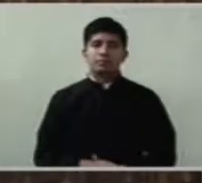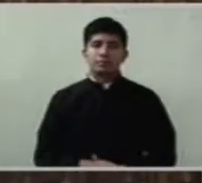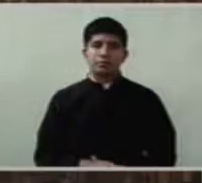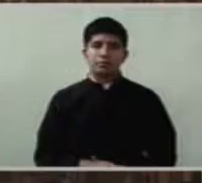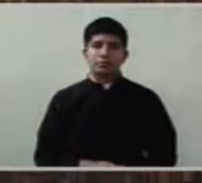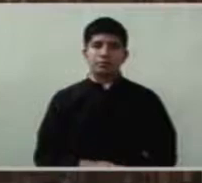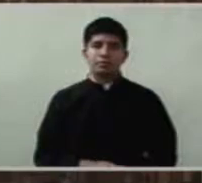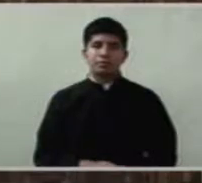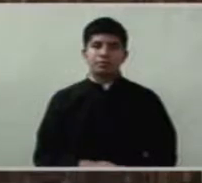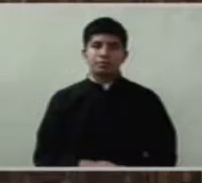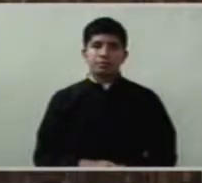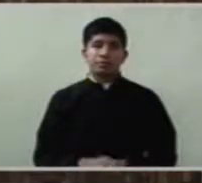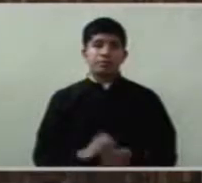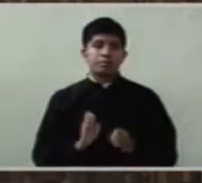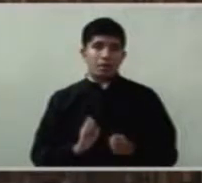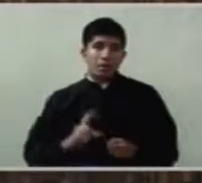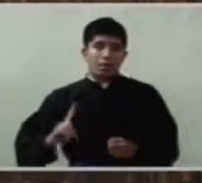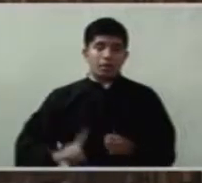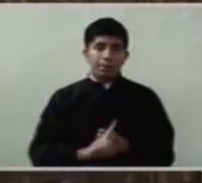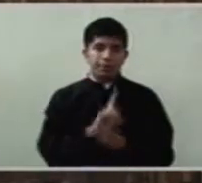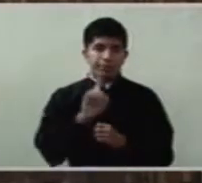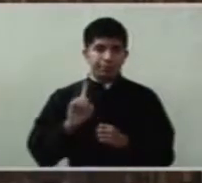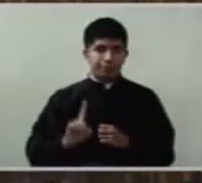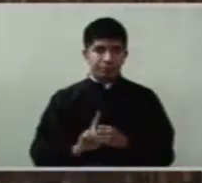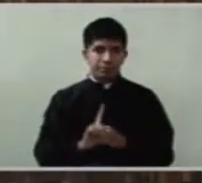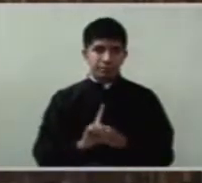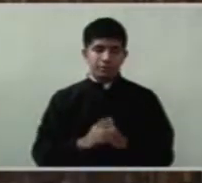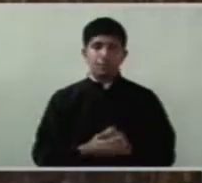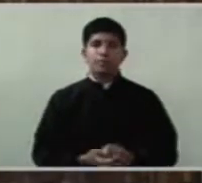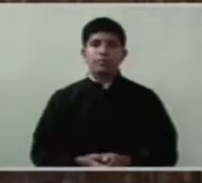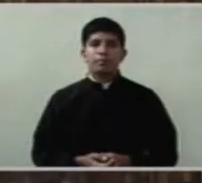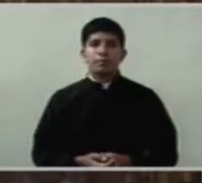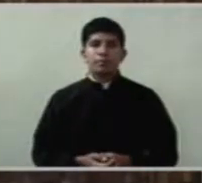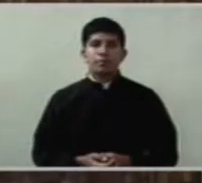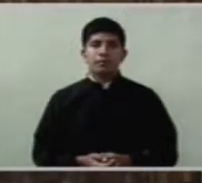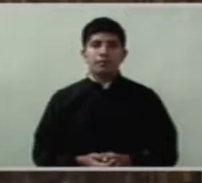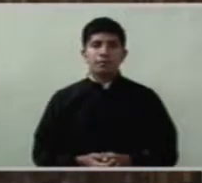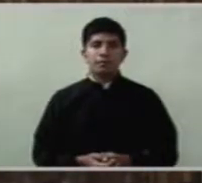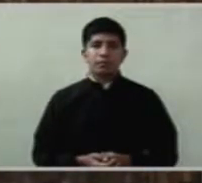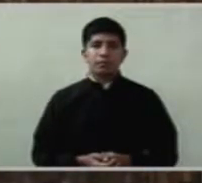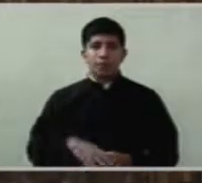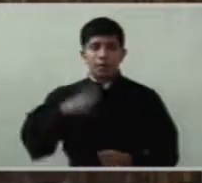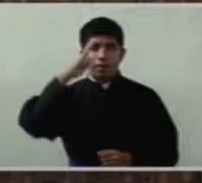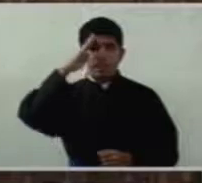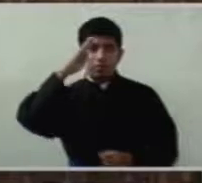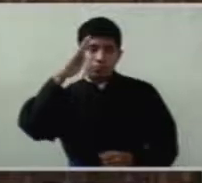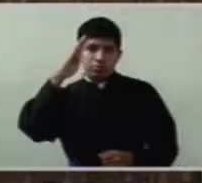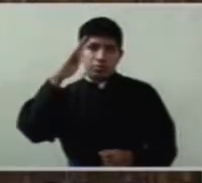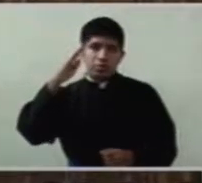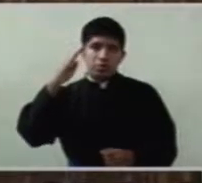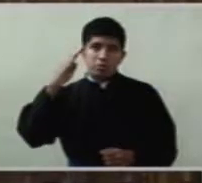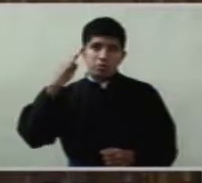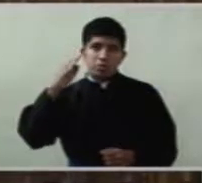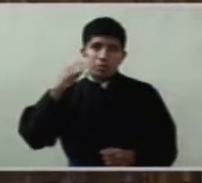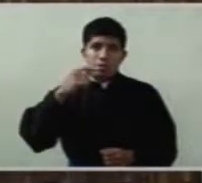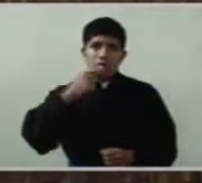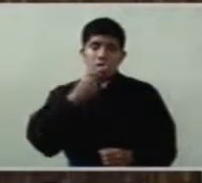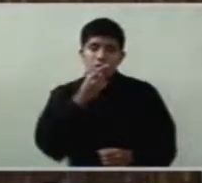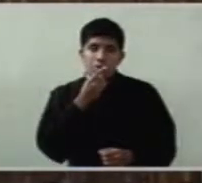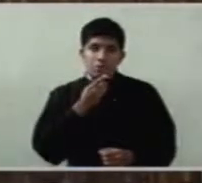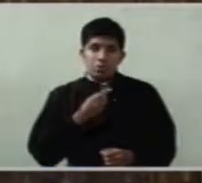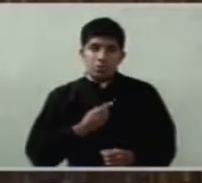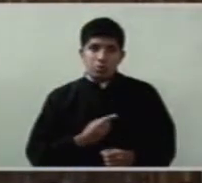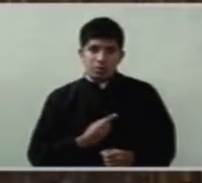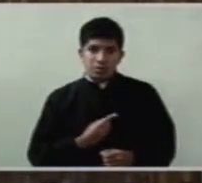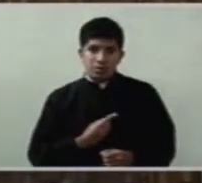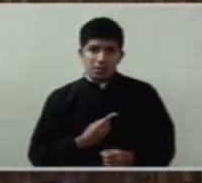En este domingo, el Señor nos habla acerca de una